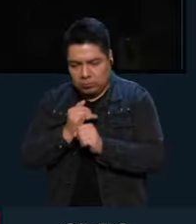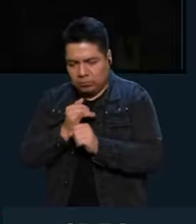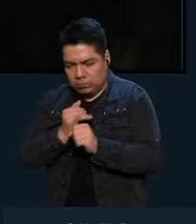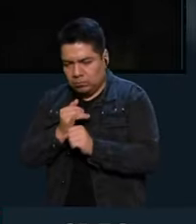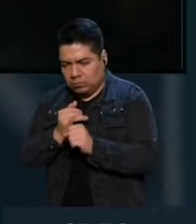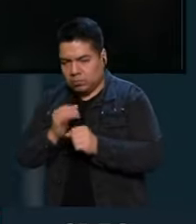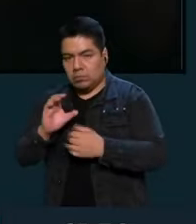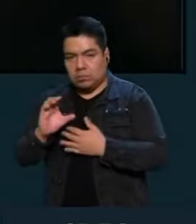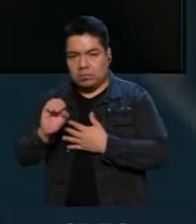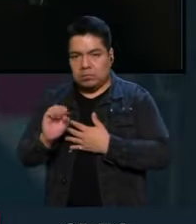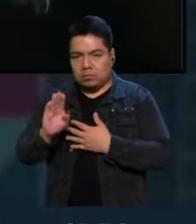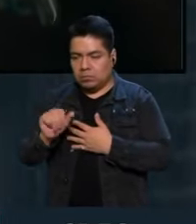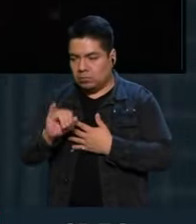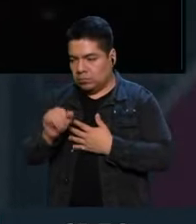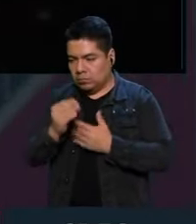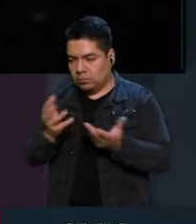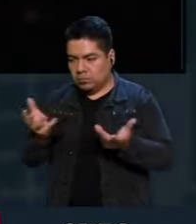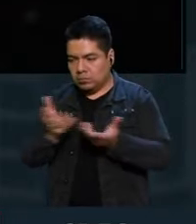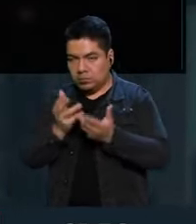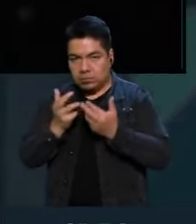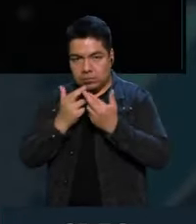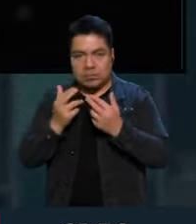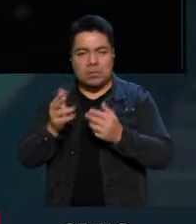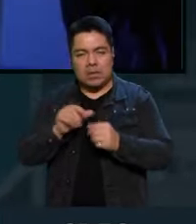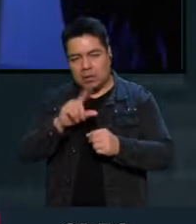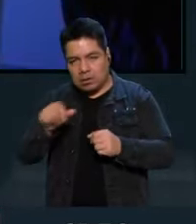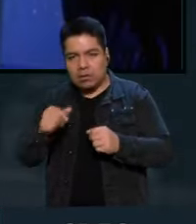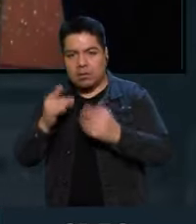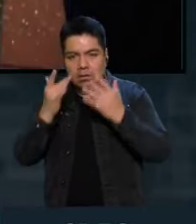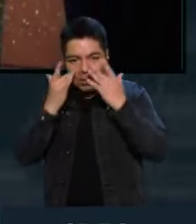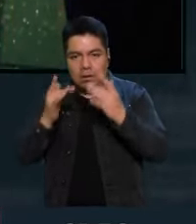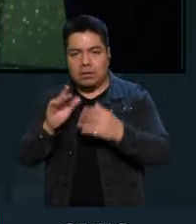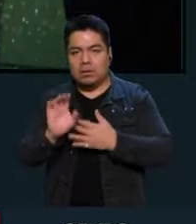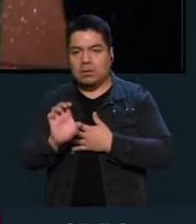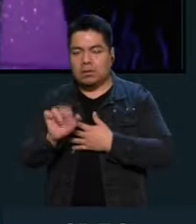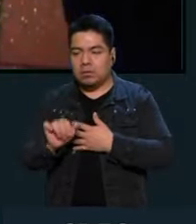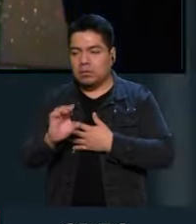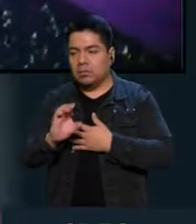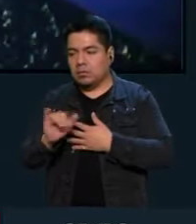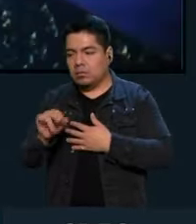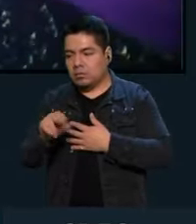hizo la COVAJ hasta la renuncia de Alejandro Encinas.